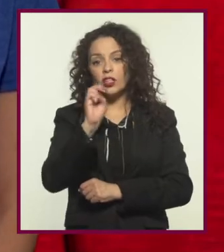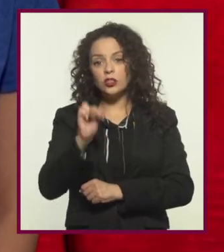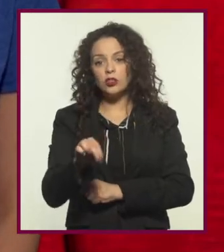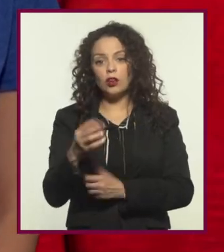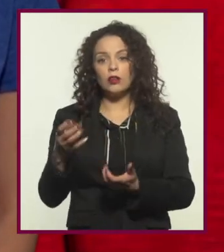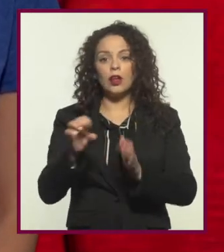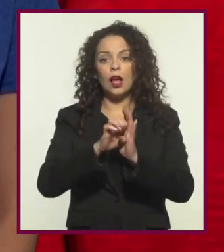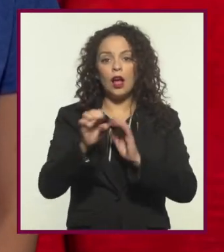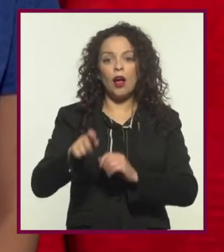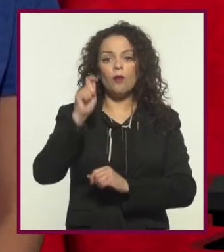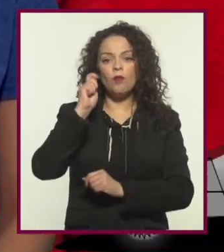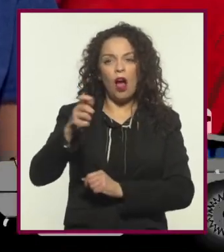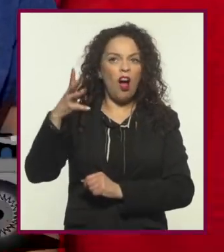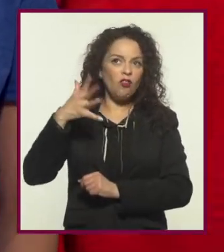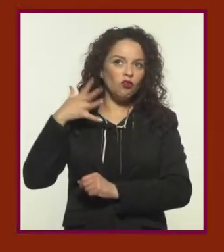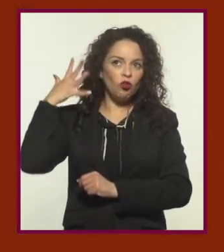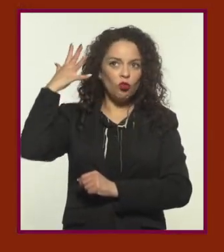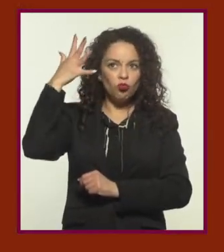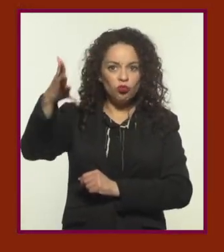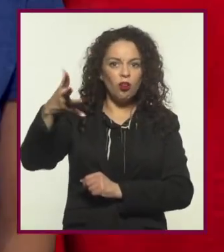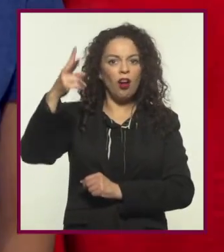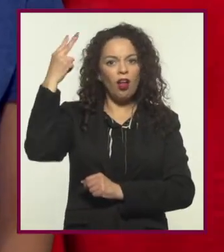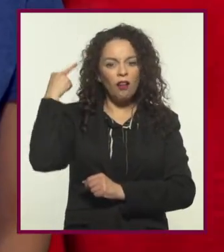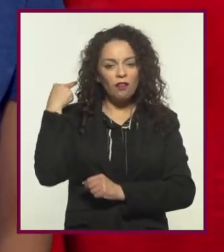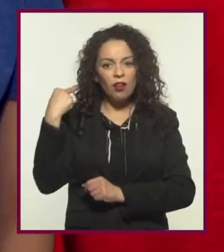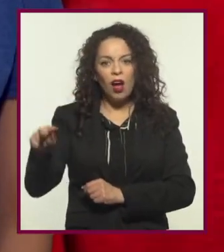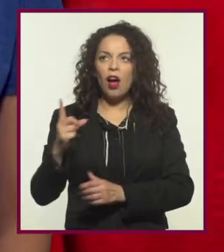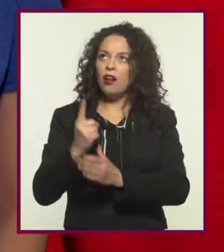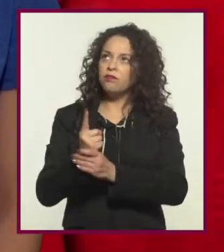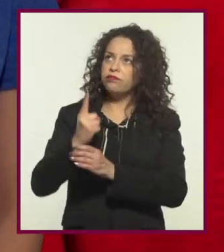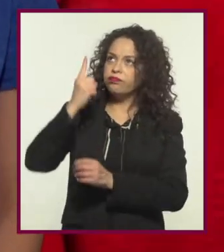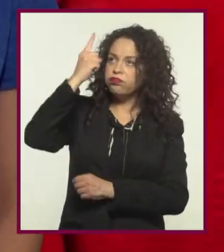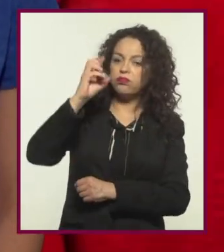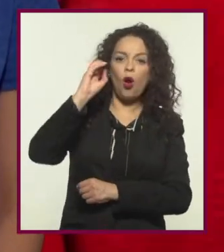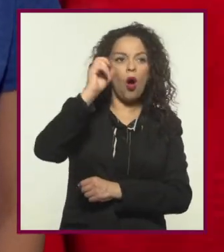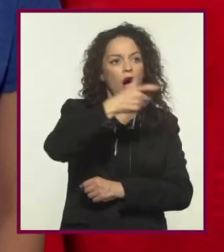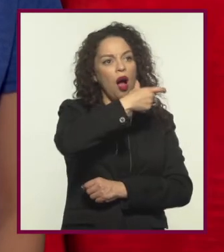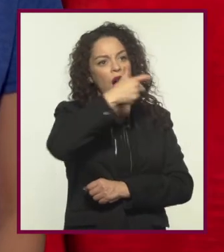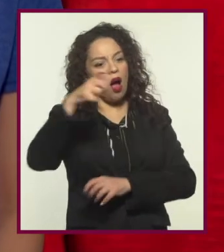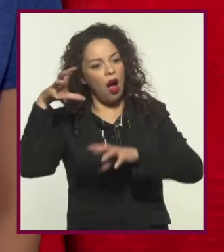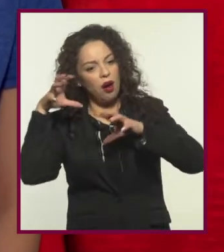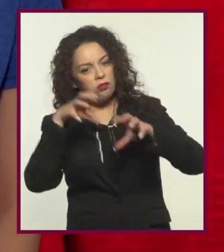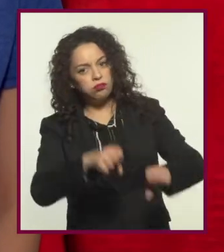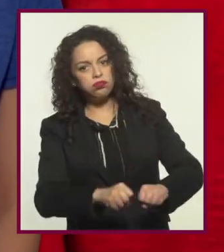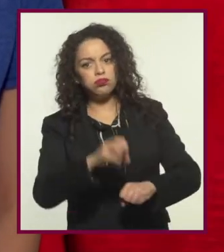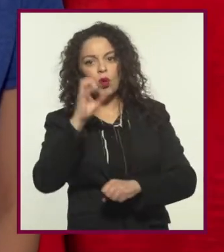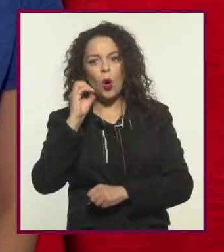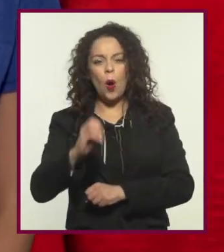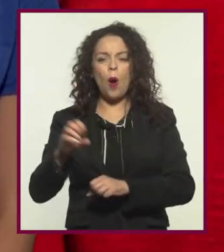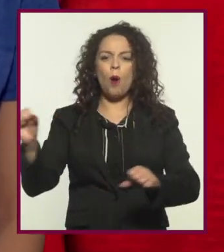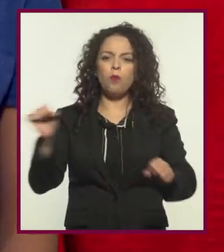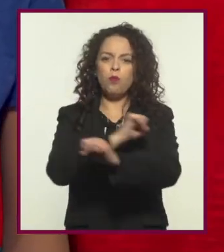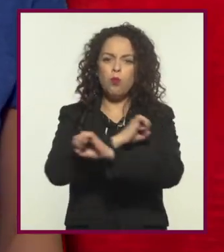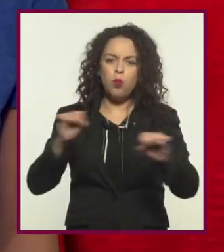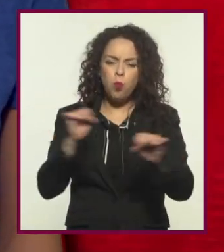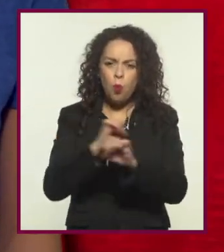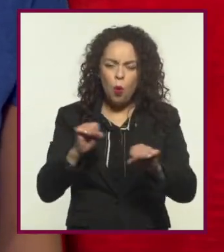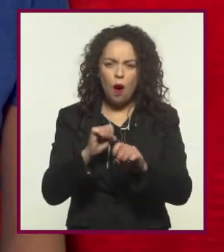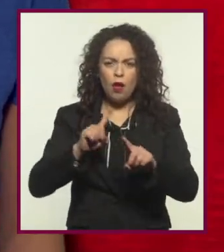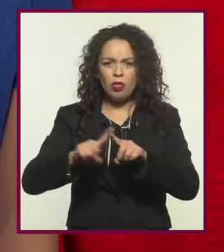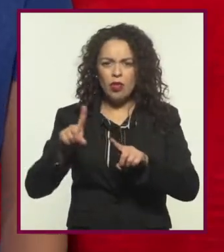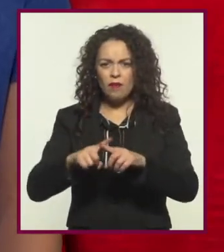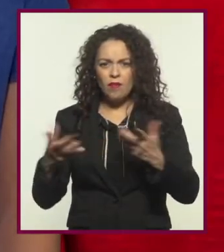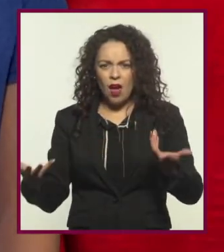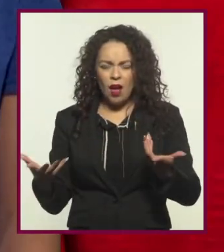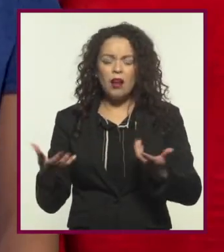hablan de temas tan variados como los viajes en el tiempo, las odysias espaciales, invasiones alienígenas, holocaustos mutuares,